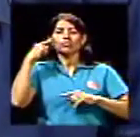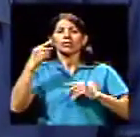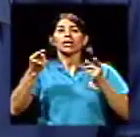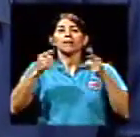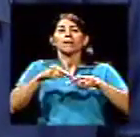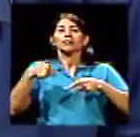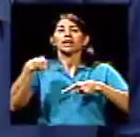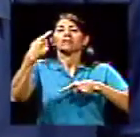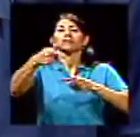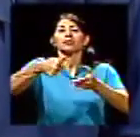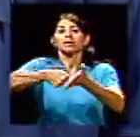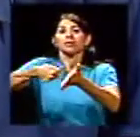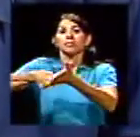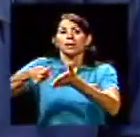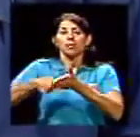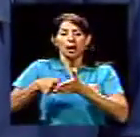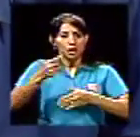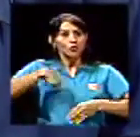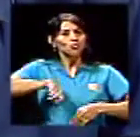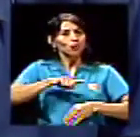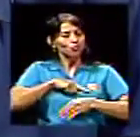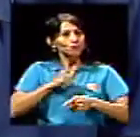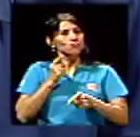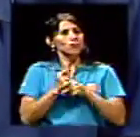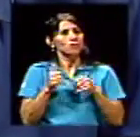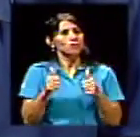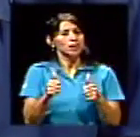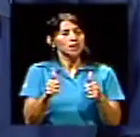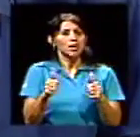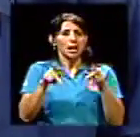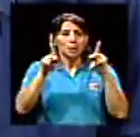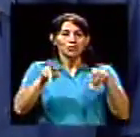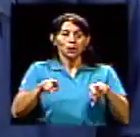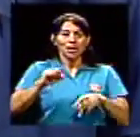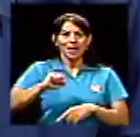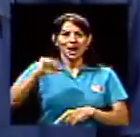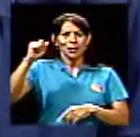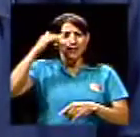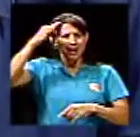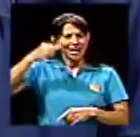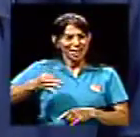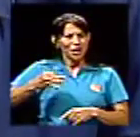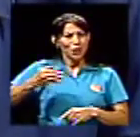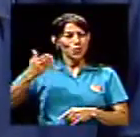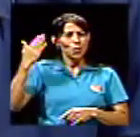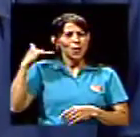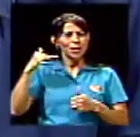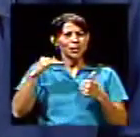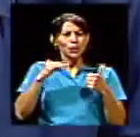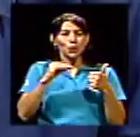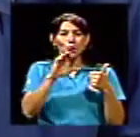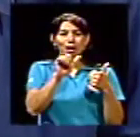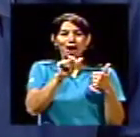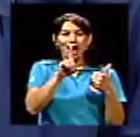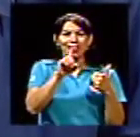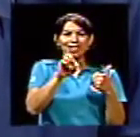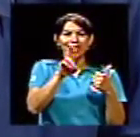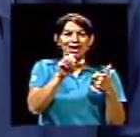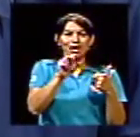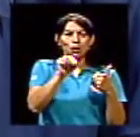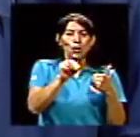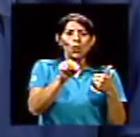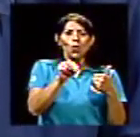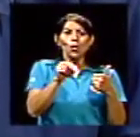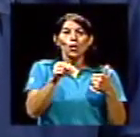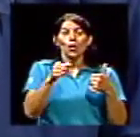y pegamos la persona que ganó. Creo que fue en las elecciones de Calderón contra Castillo, Castillo que ganó